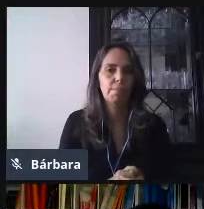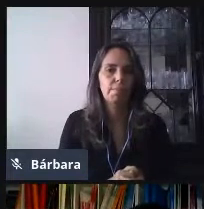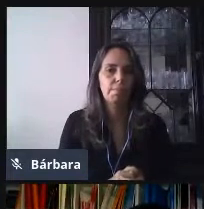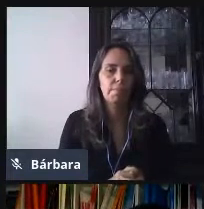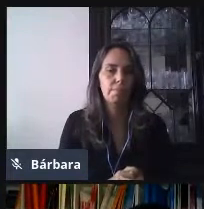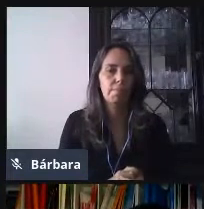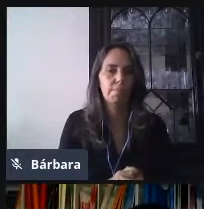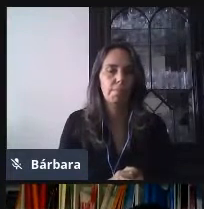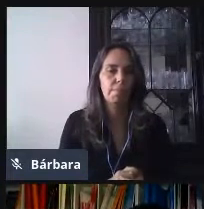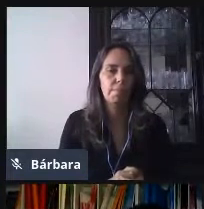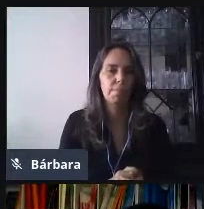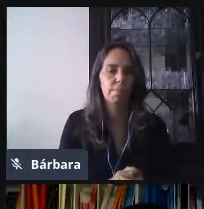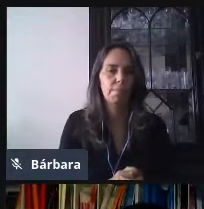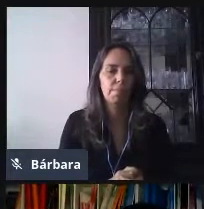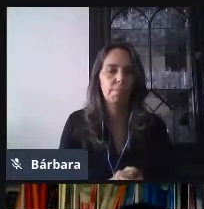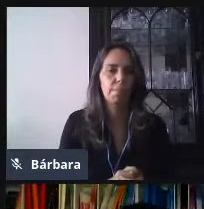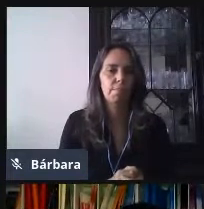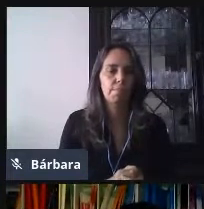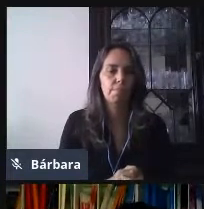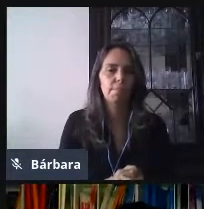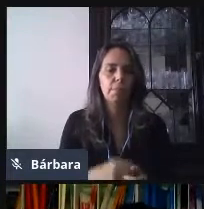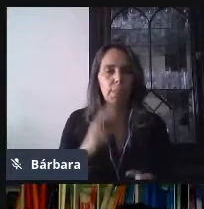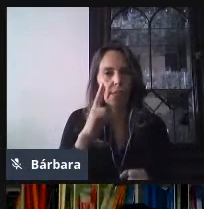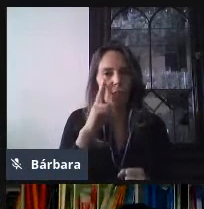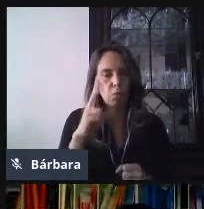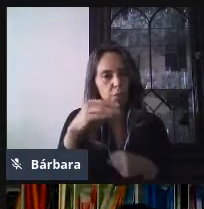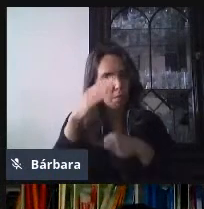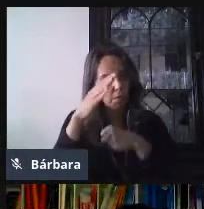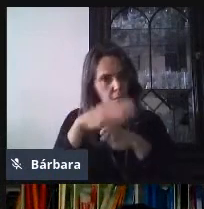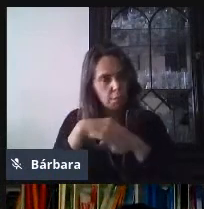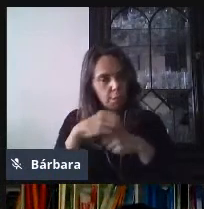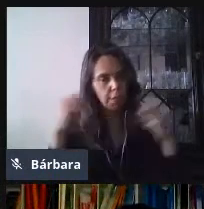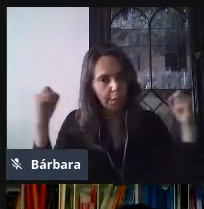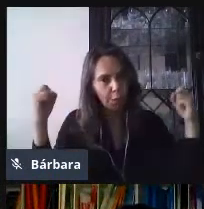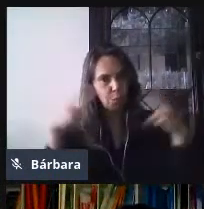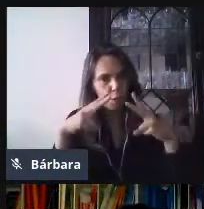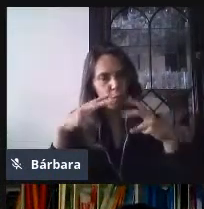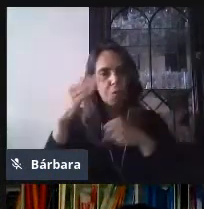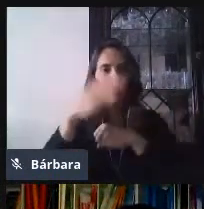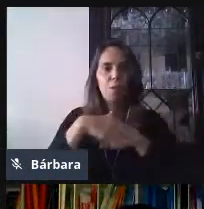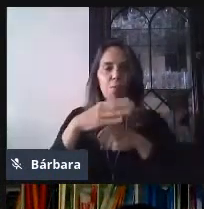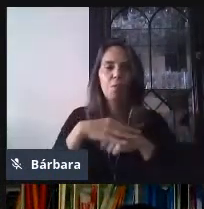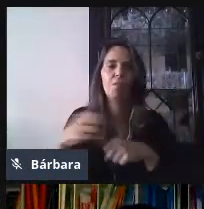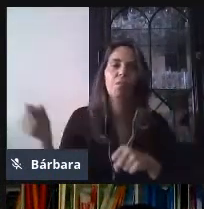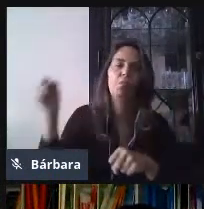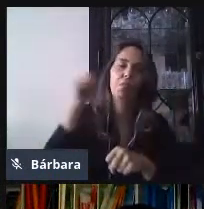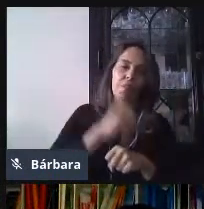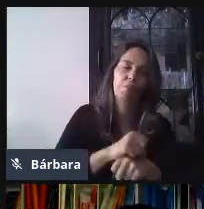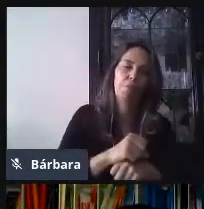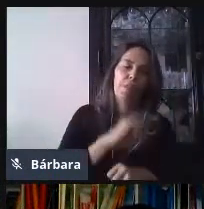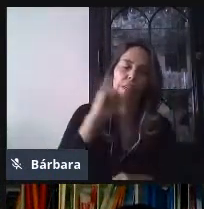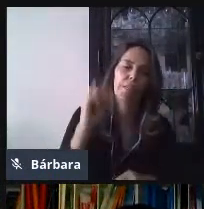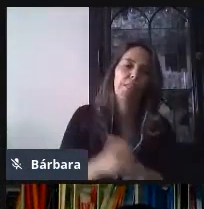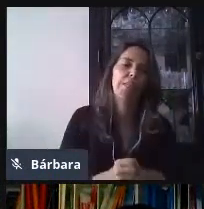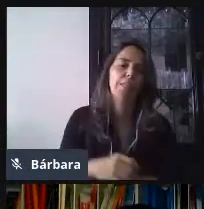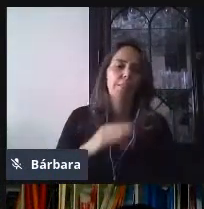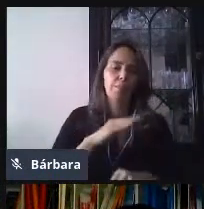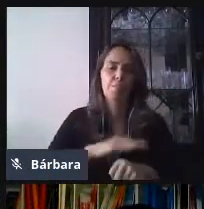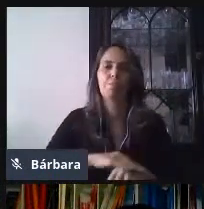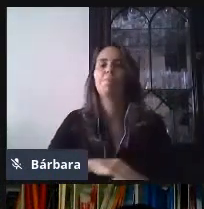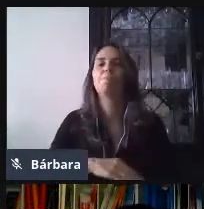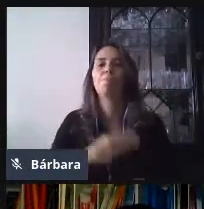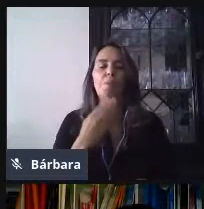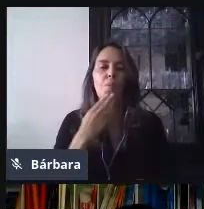Me va a dar muchísimo gusto poderlos ver la próxima semana, el próximo jueves. Un fuerte abrazo a todas y a todos ustedes. Y muy buen día, maestros,